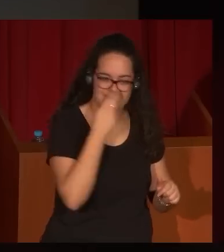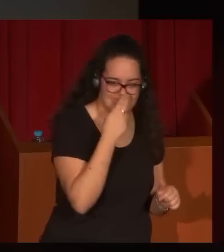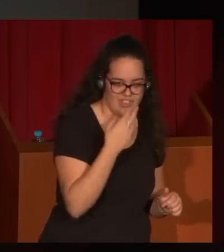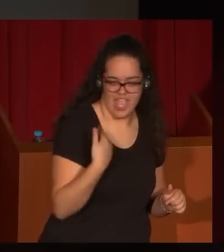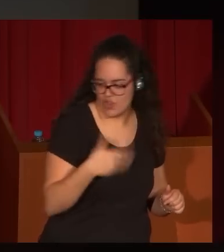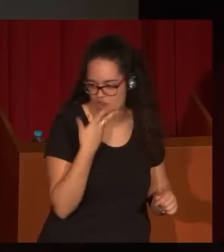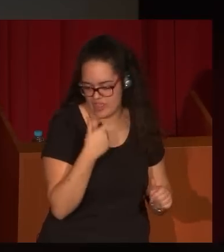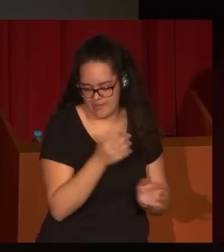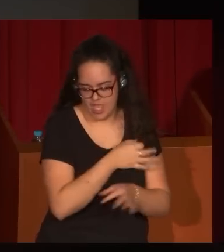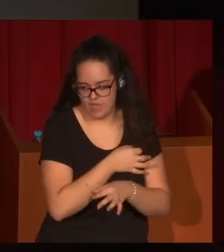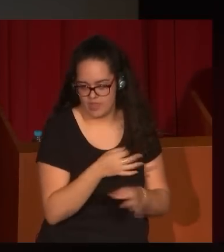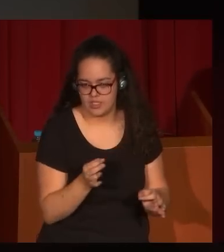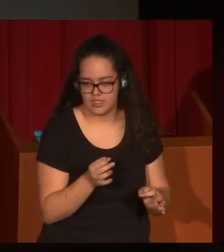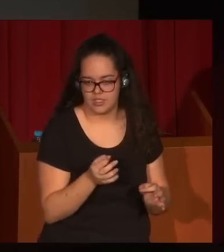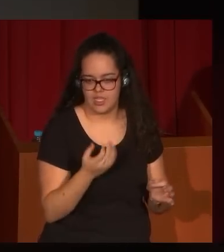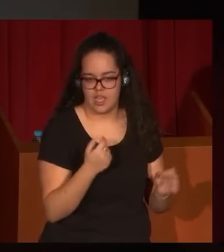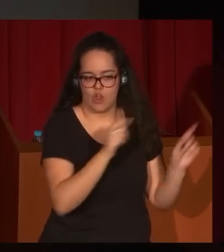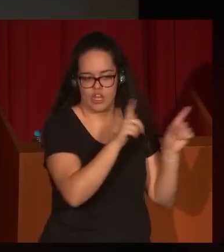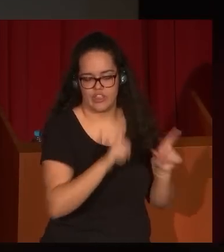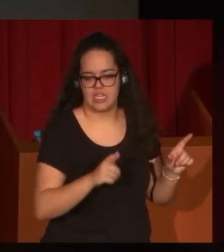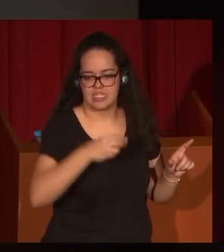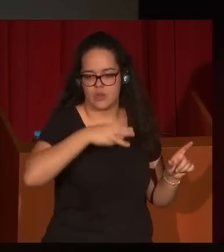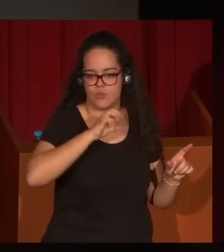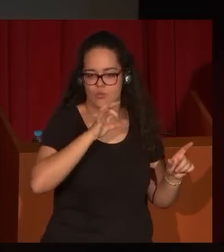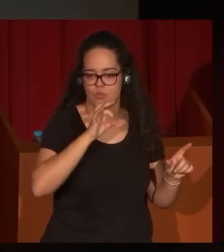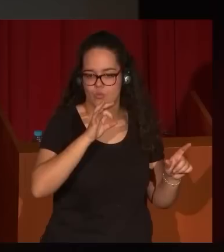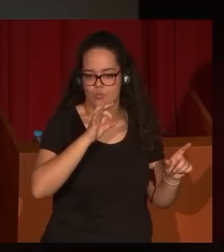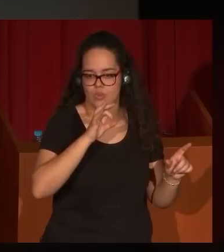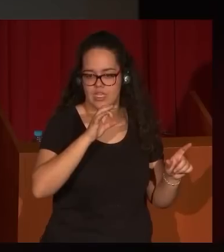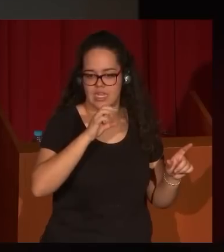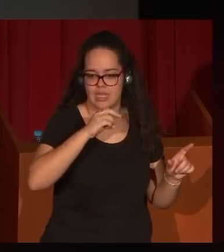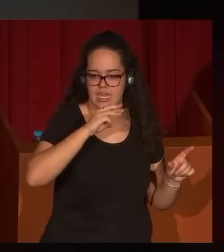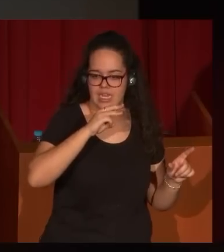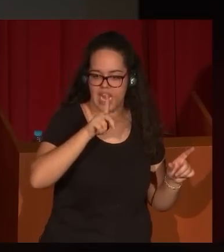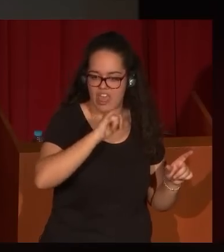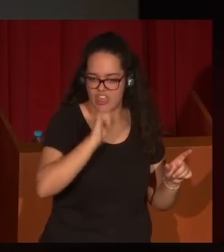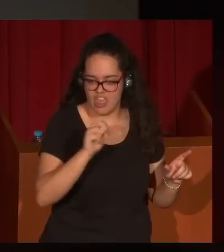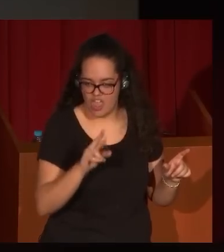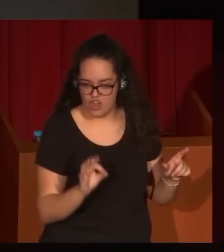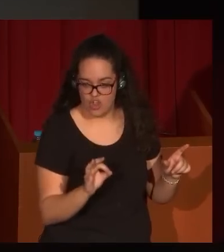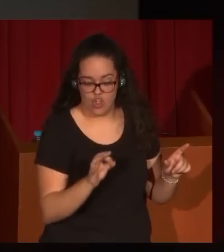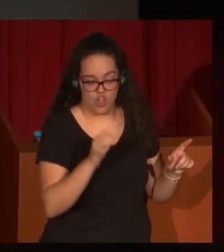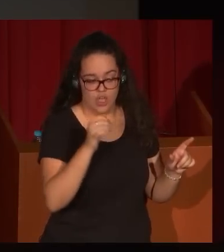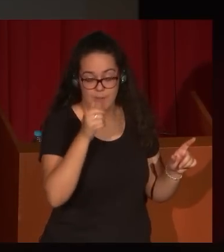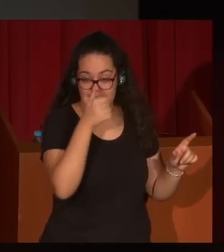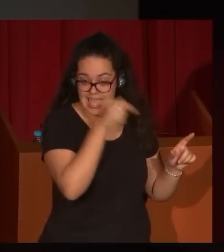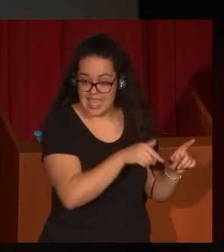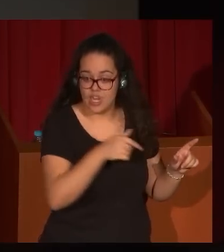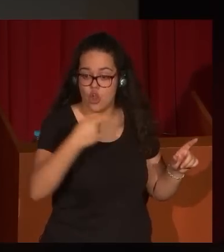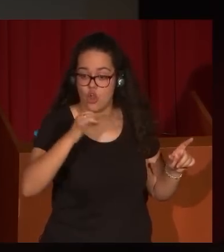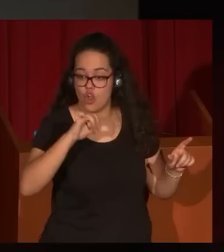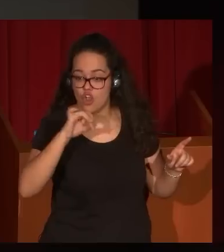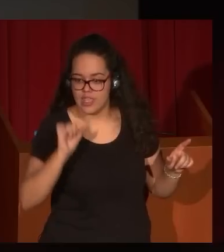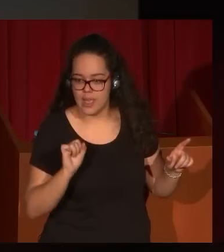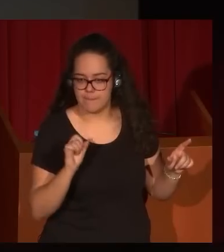conocen perfectamente las colecciones del Museo Lázaro, las colecciones de José Lázaro Galdiano, Goya se convierte en la verdadera obsesión de José